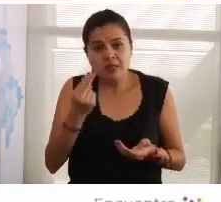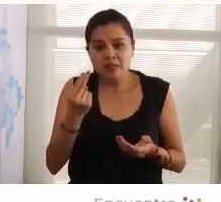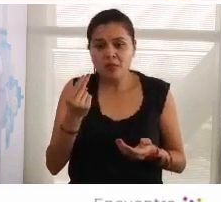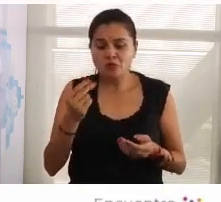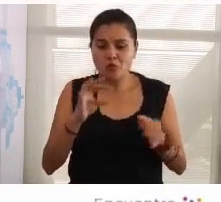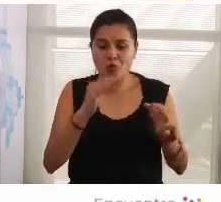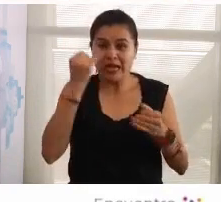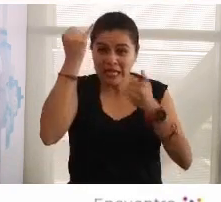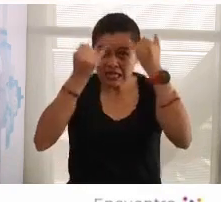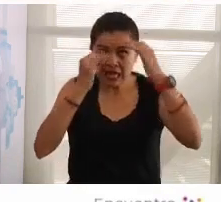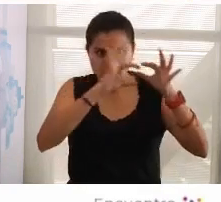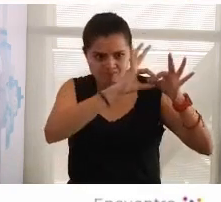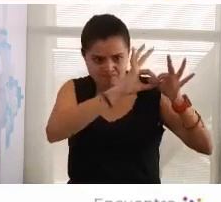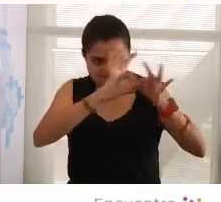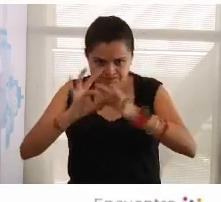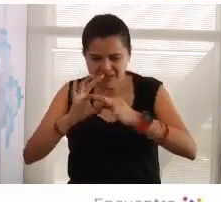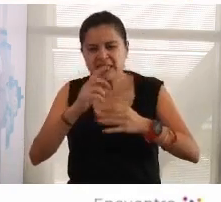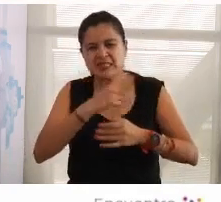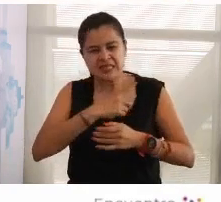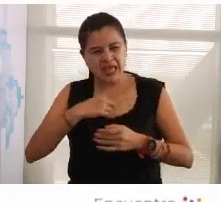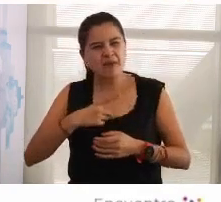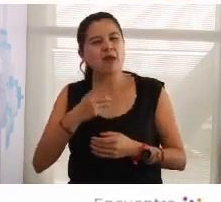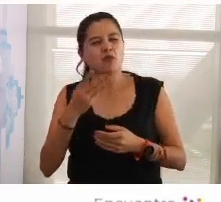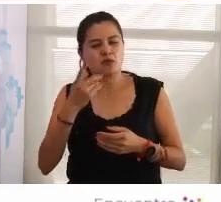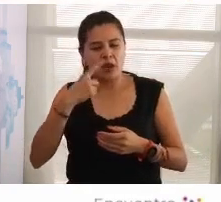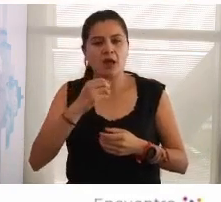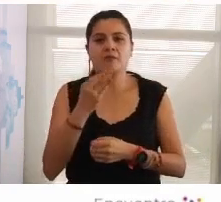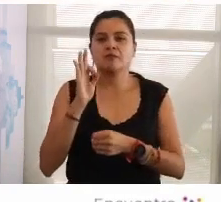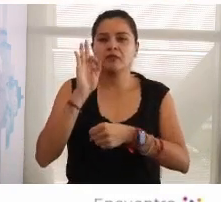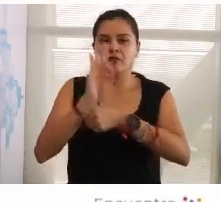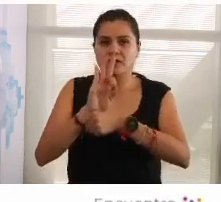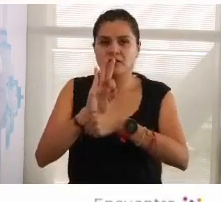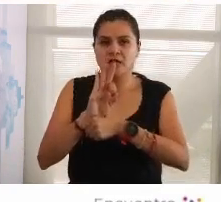transversalidad ideológica de los defensores de la democracia